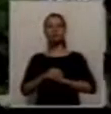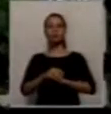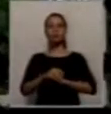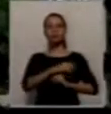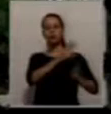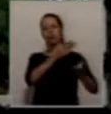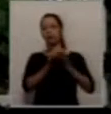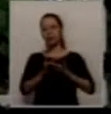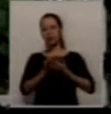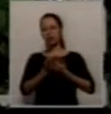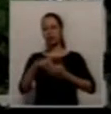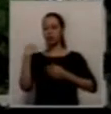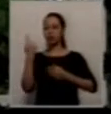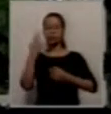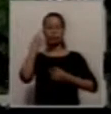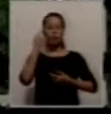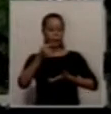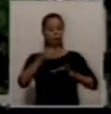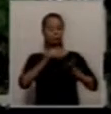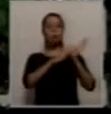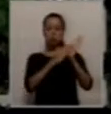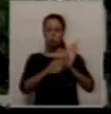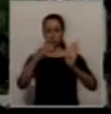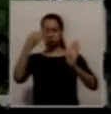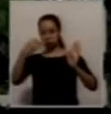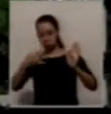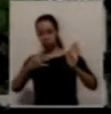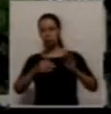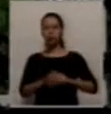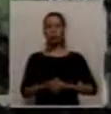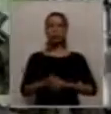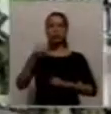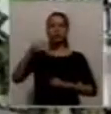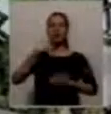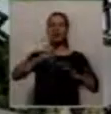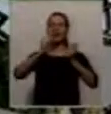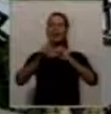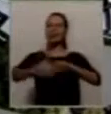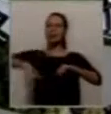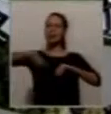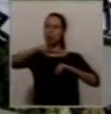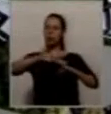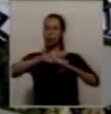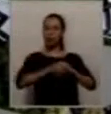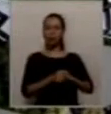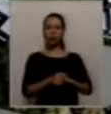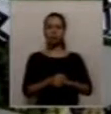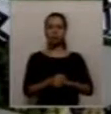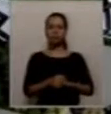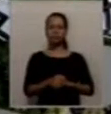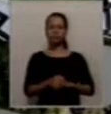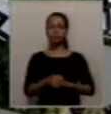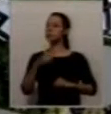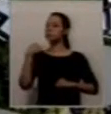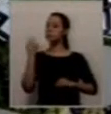emblemático matadero que hasta el día de la fecha de hoy está generando su consecuencia, con su habilitación y demás. Entonces, lo